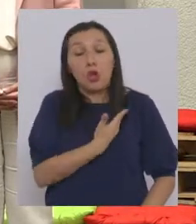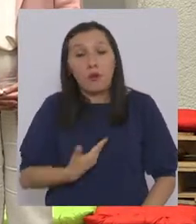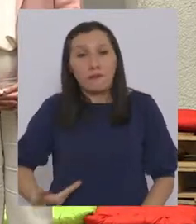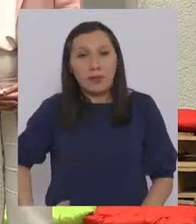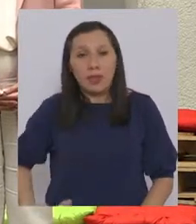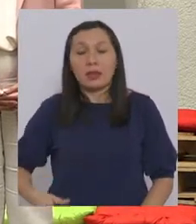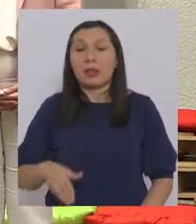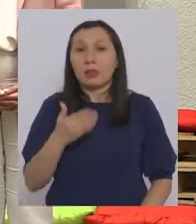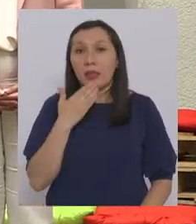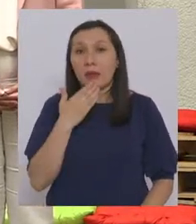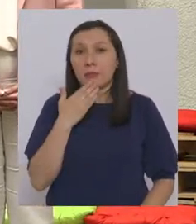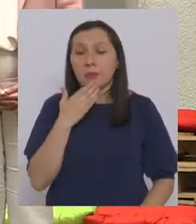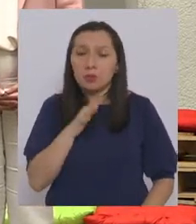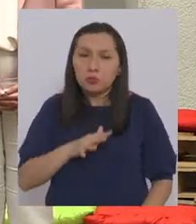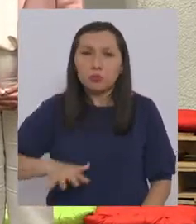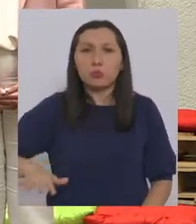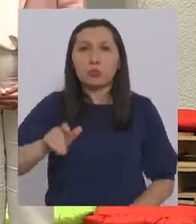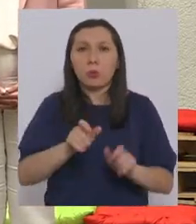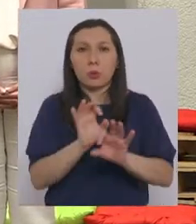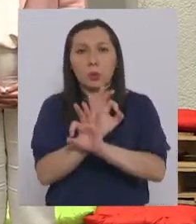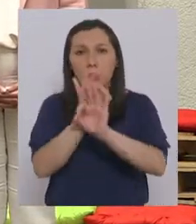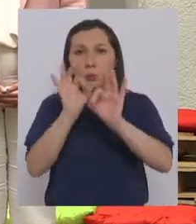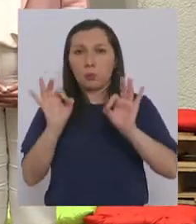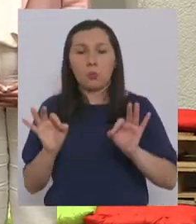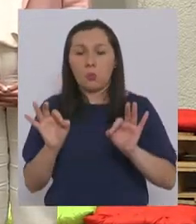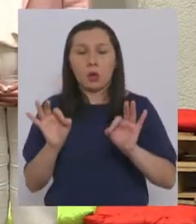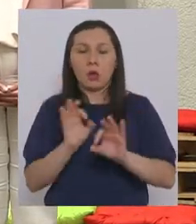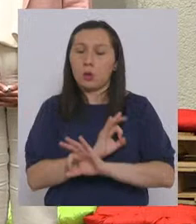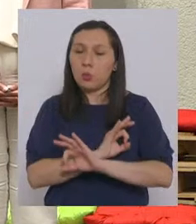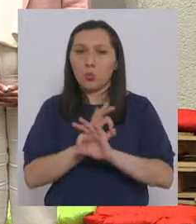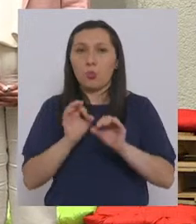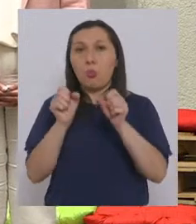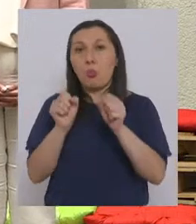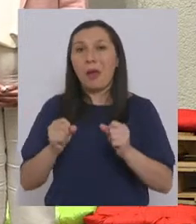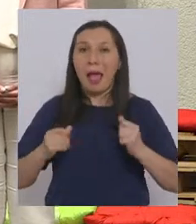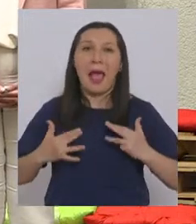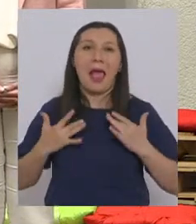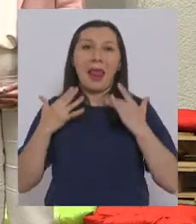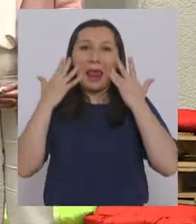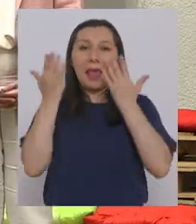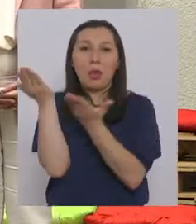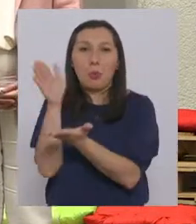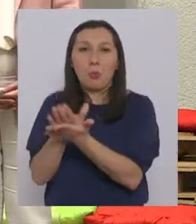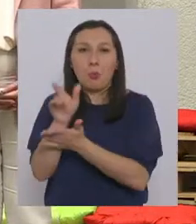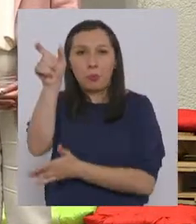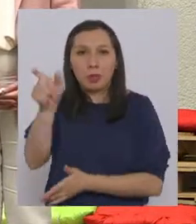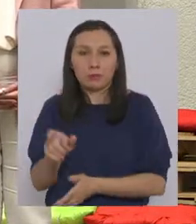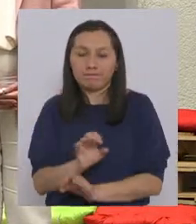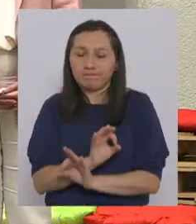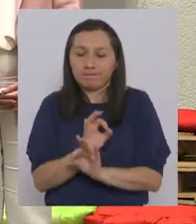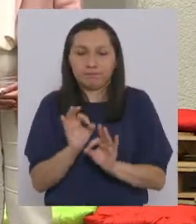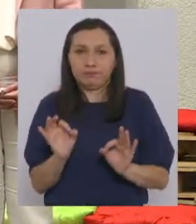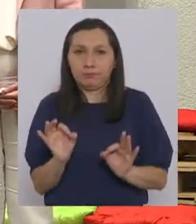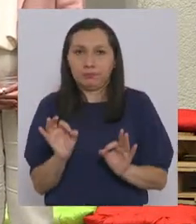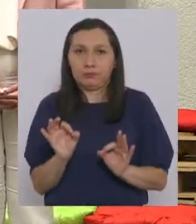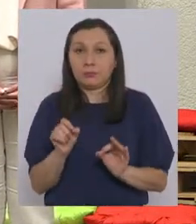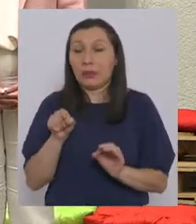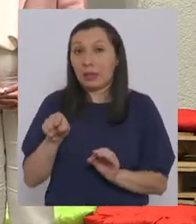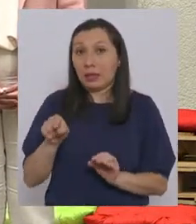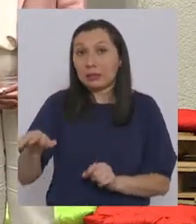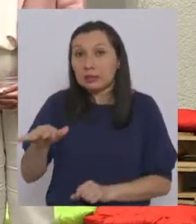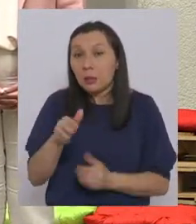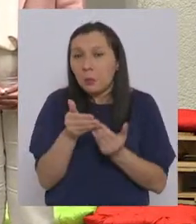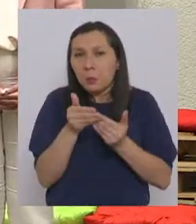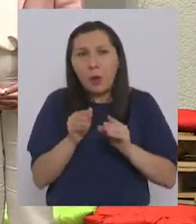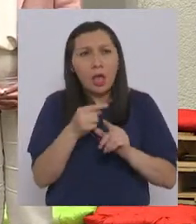y como sociedad nunca nunca nos puede alegrar la muerte de una persona y en este caso